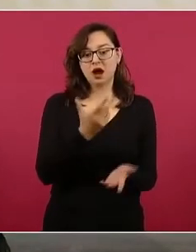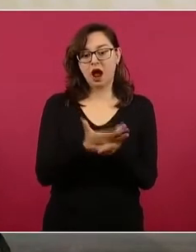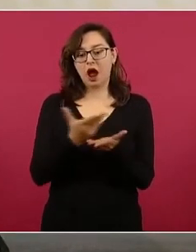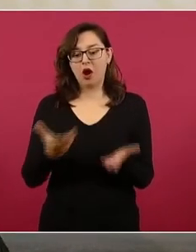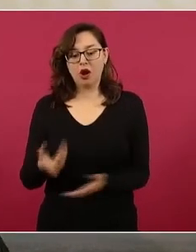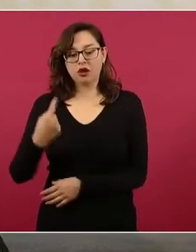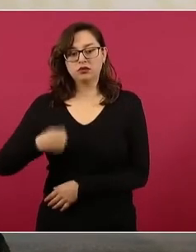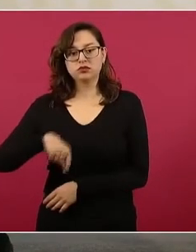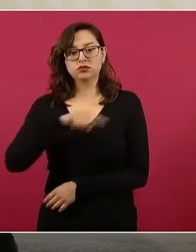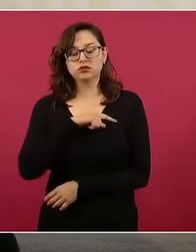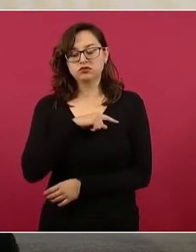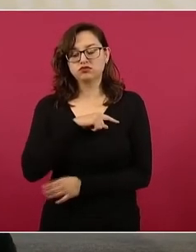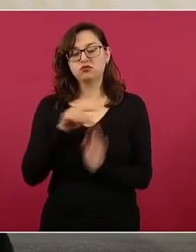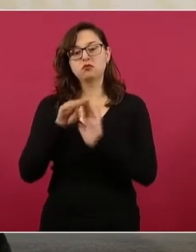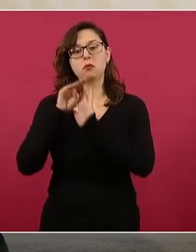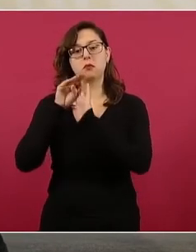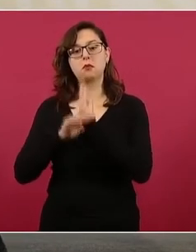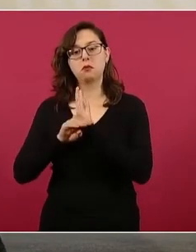.9.